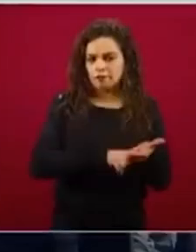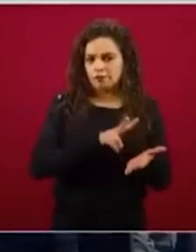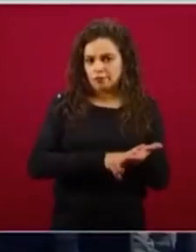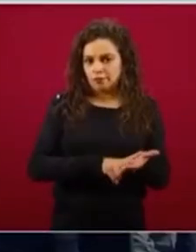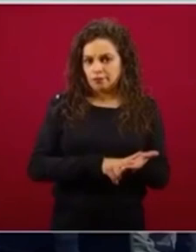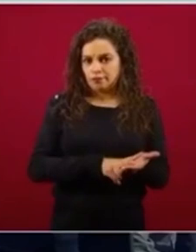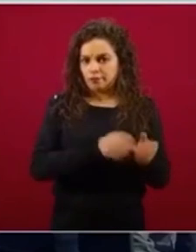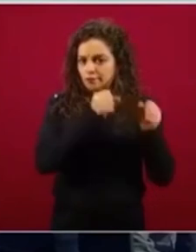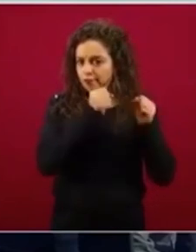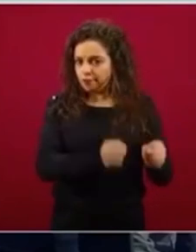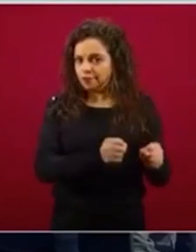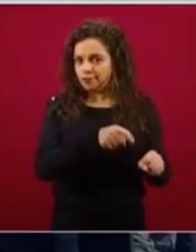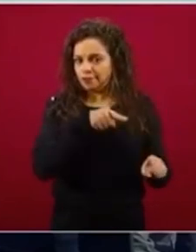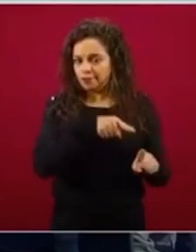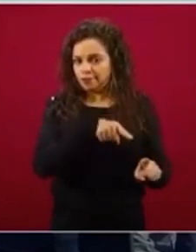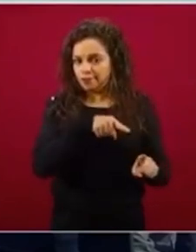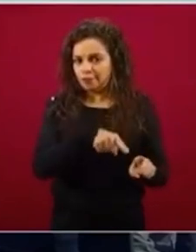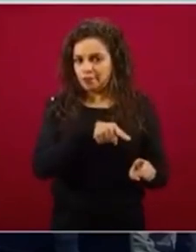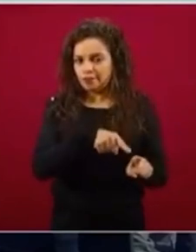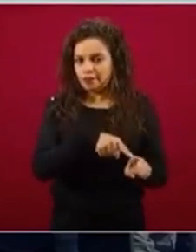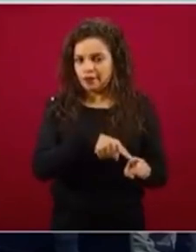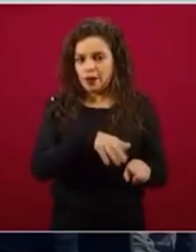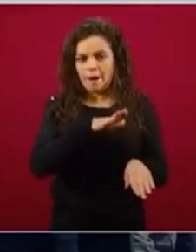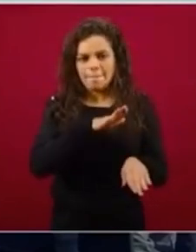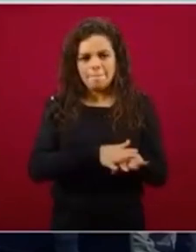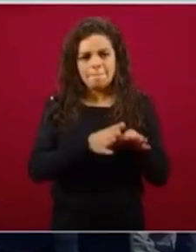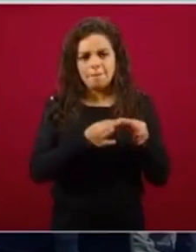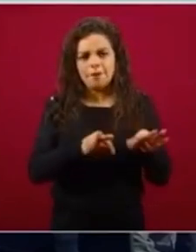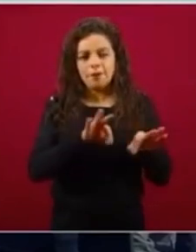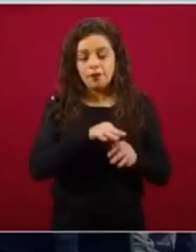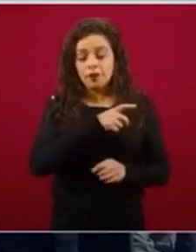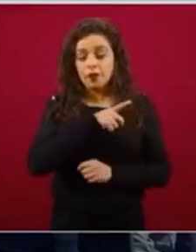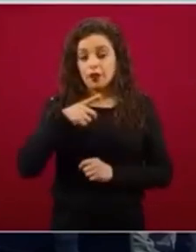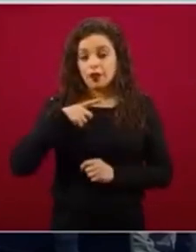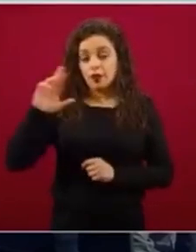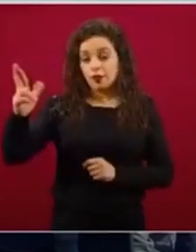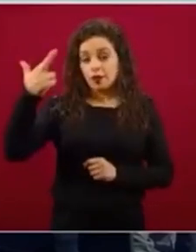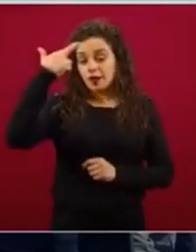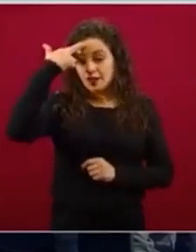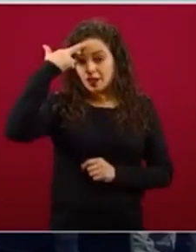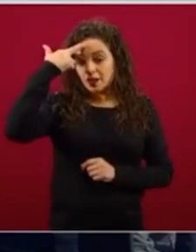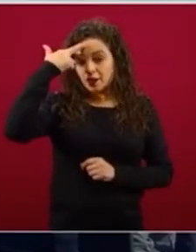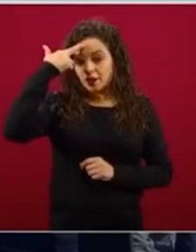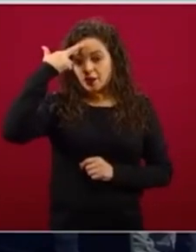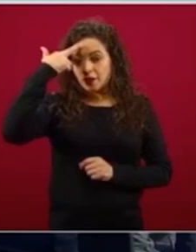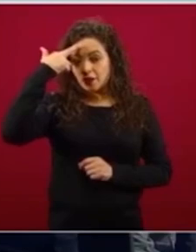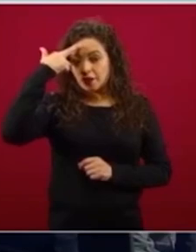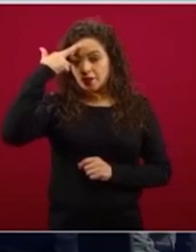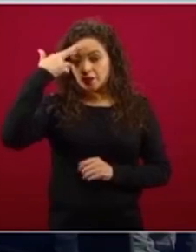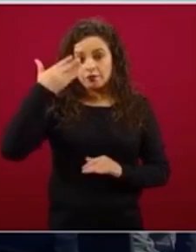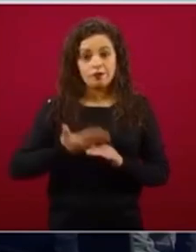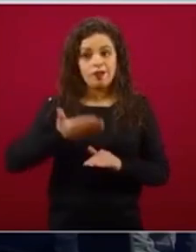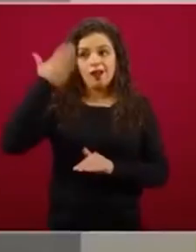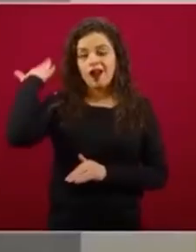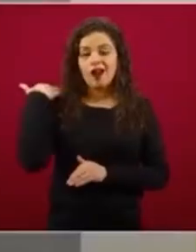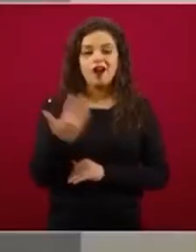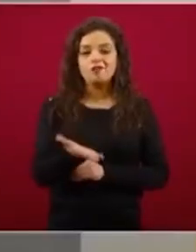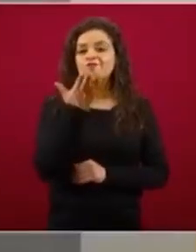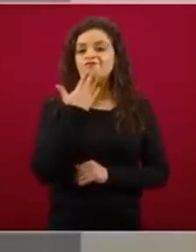Aquí lo más destacable es recordar que no había precios de garantía.